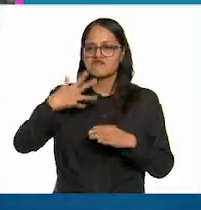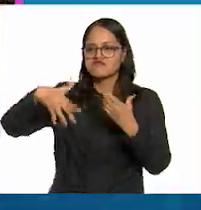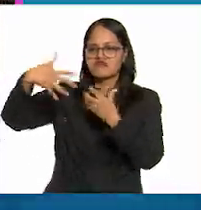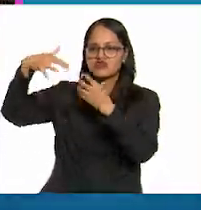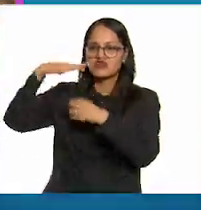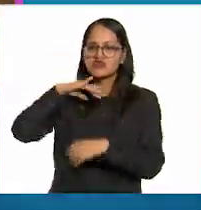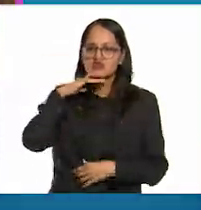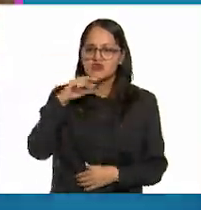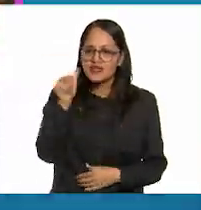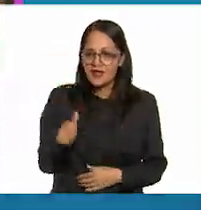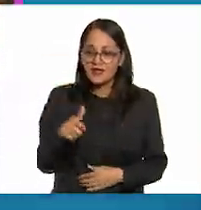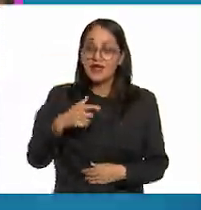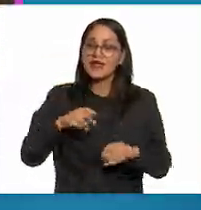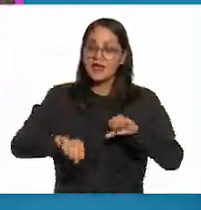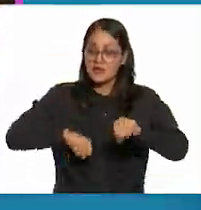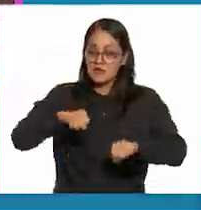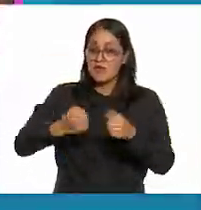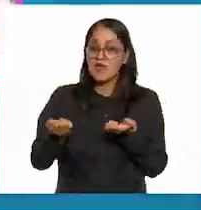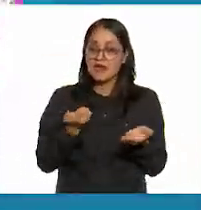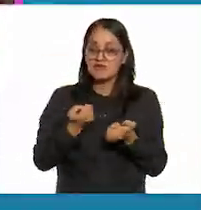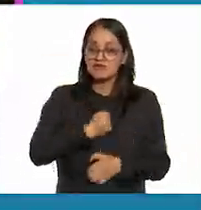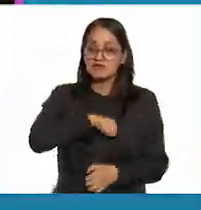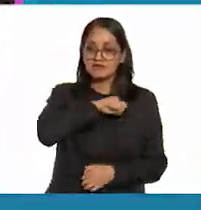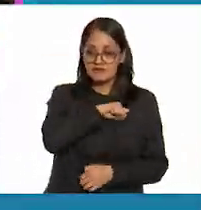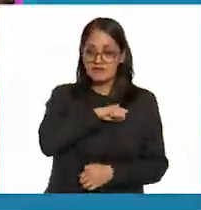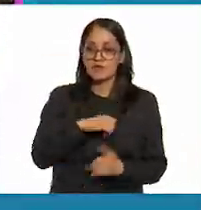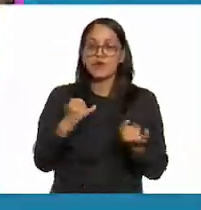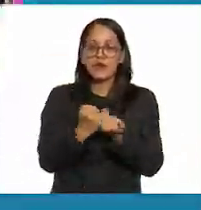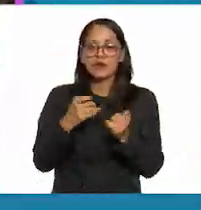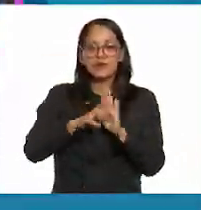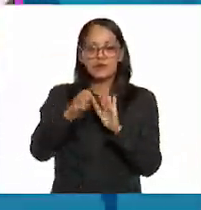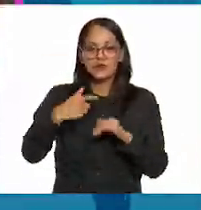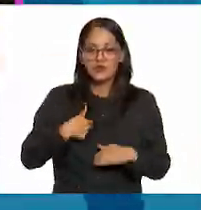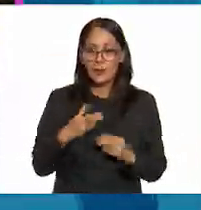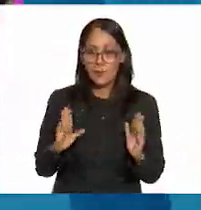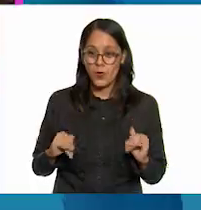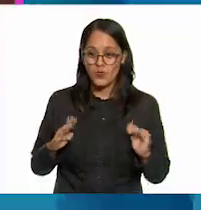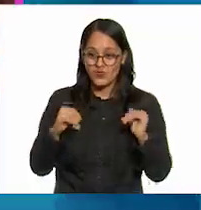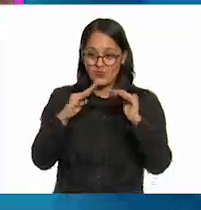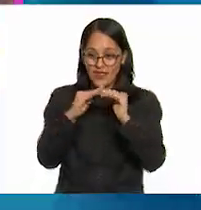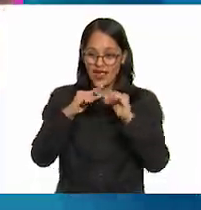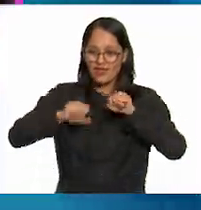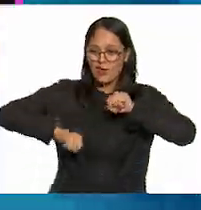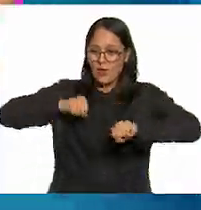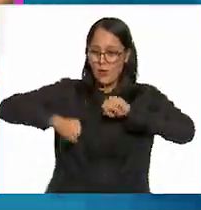y me mantiene saludable sobre todo cuando tengo la oportunidad de hacer ciclismo de montaña maestro